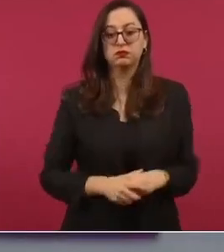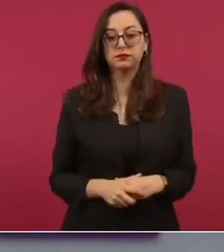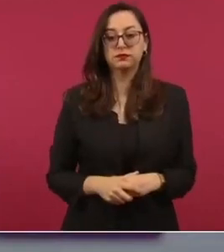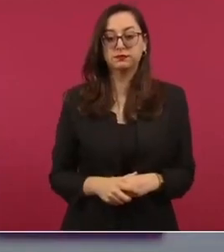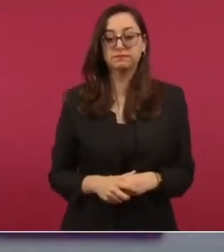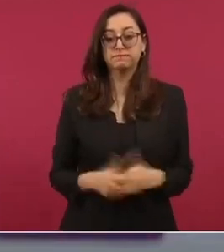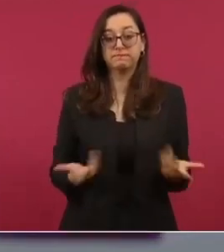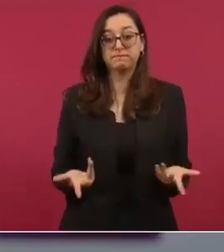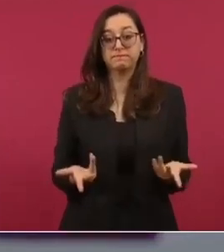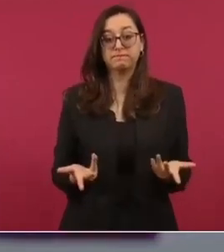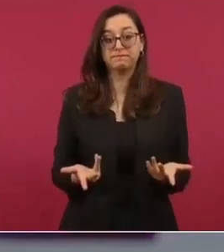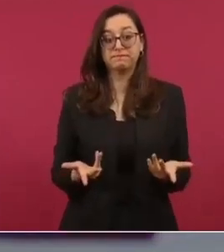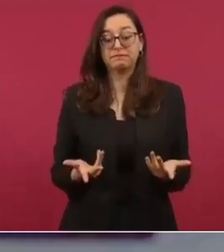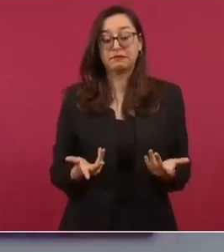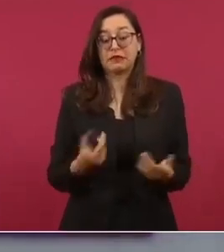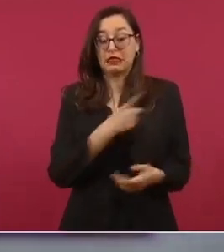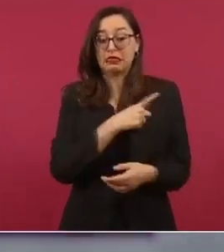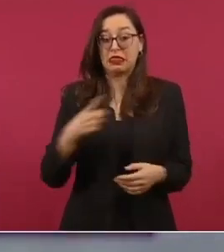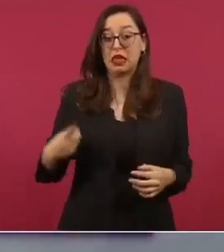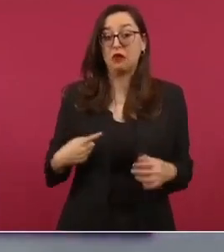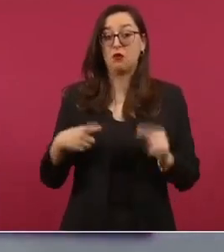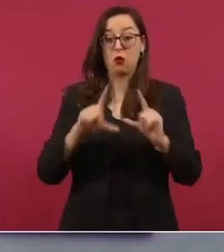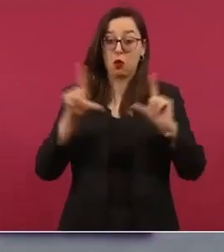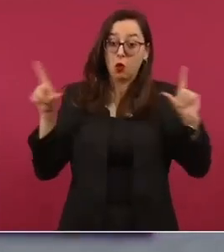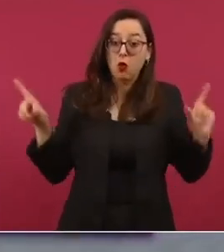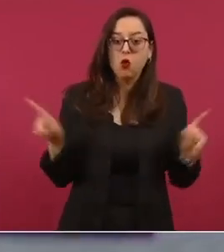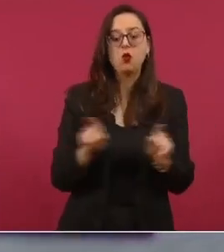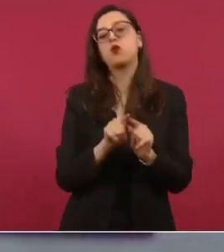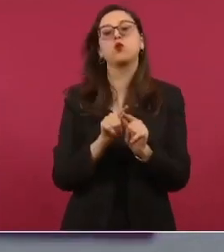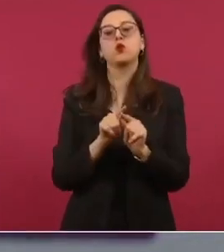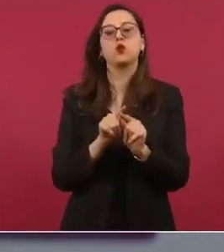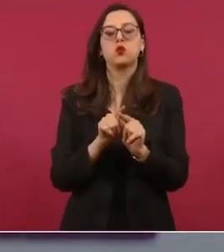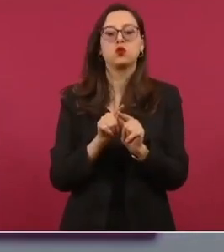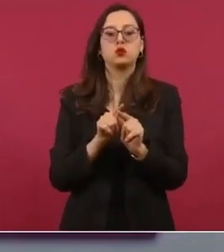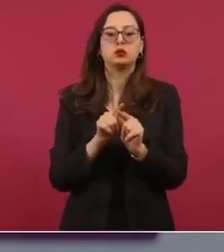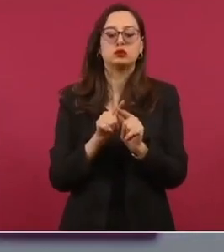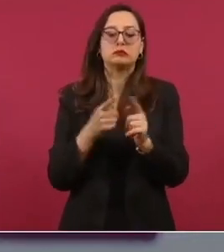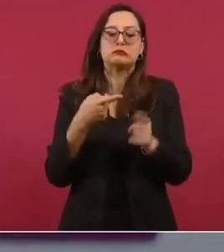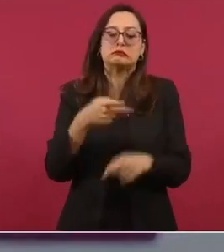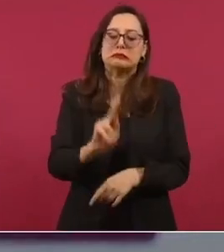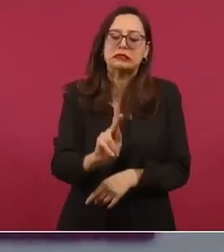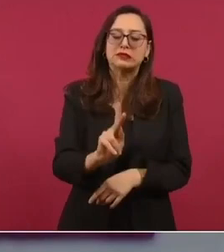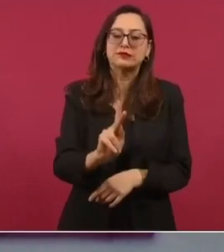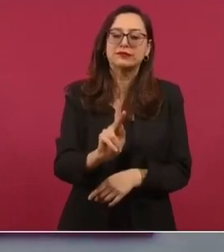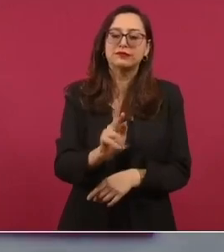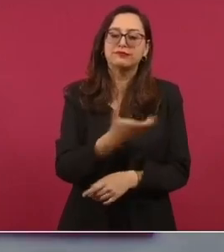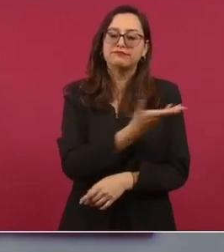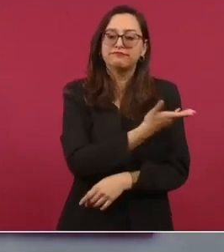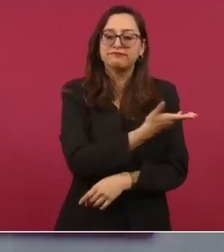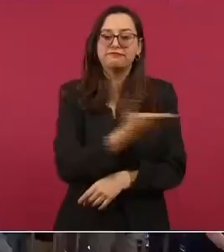de todas maneras les pido paciencia